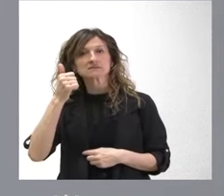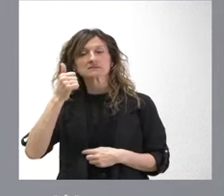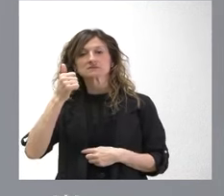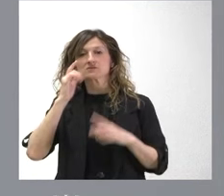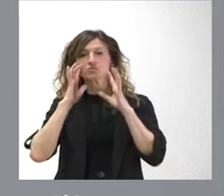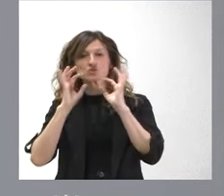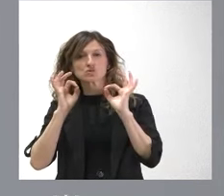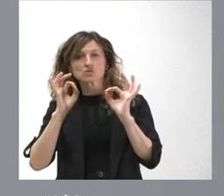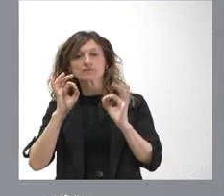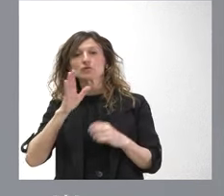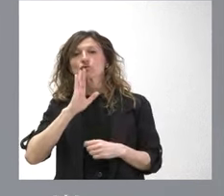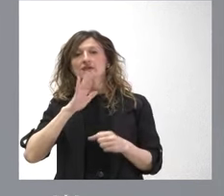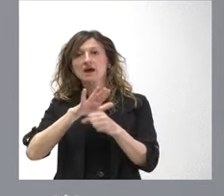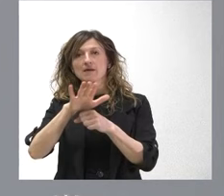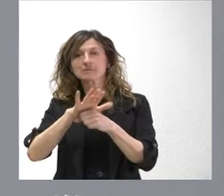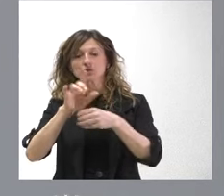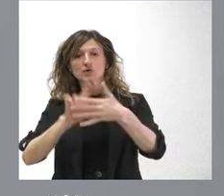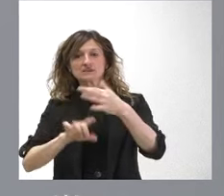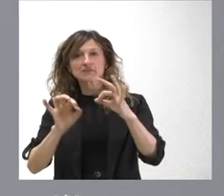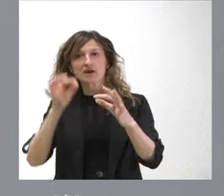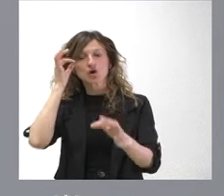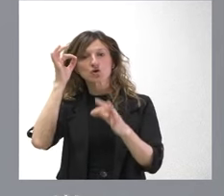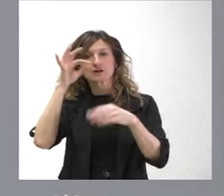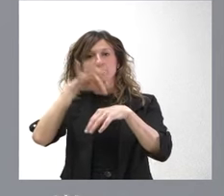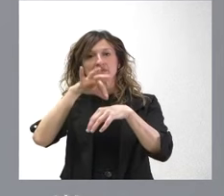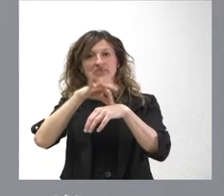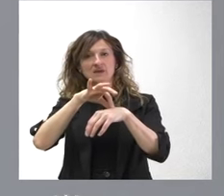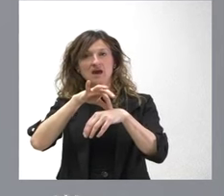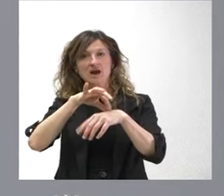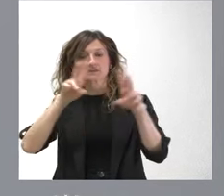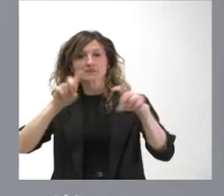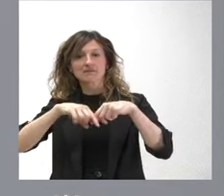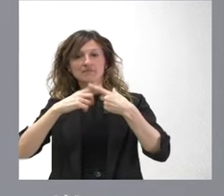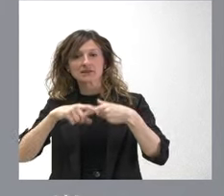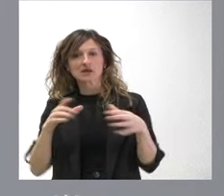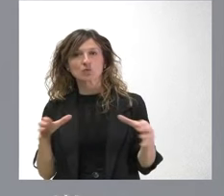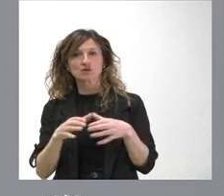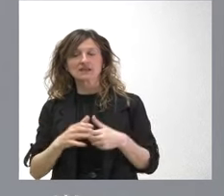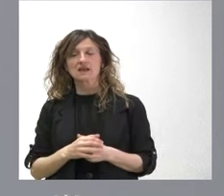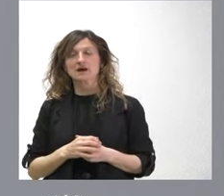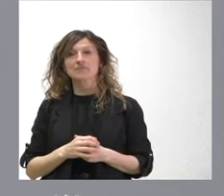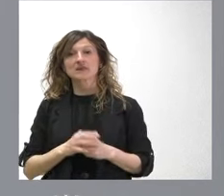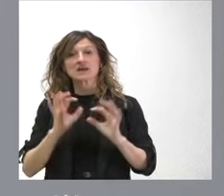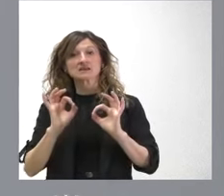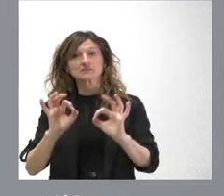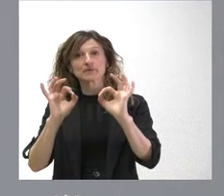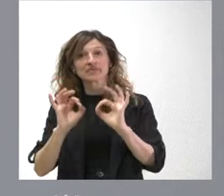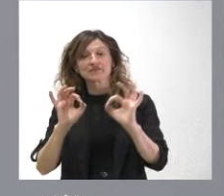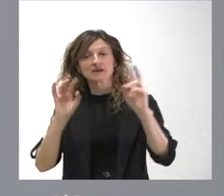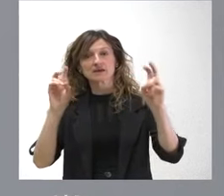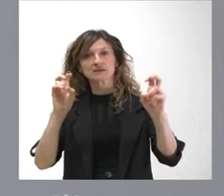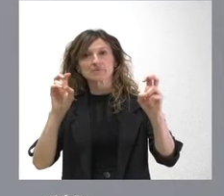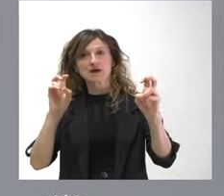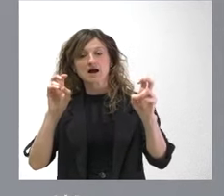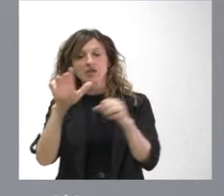evidencia es en el ámbito de una especialidad muy concreta que es la medicina familiar y comunitaria y muy específicamente en lo que tiene que ver con el